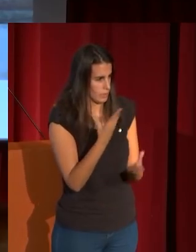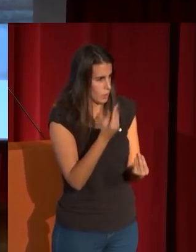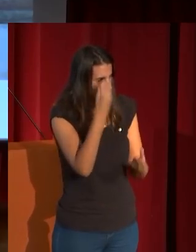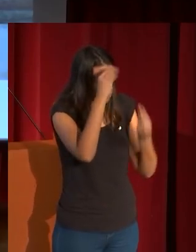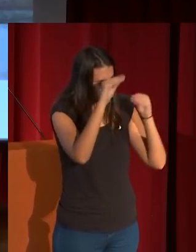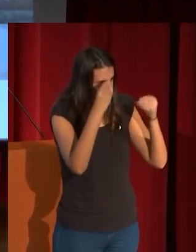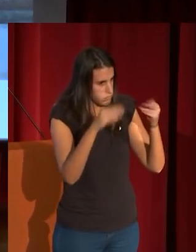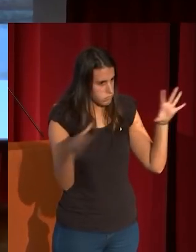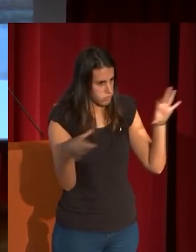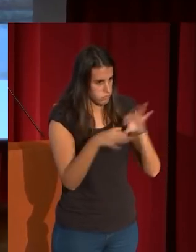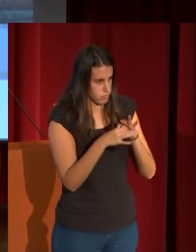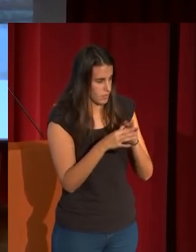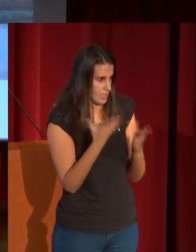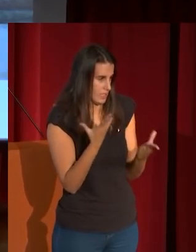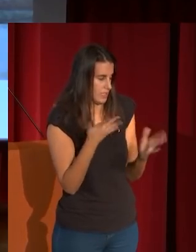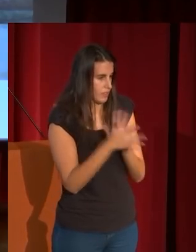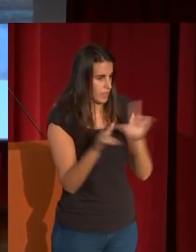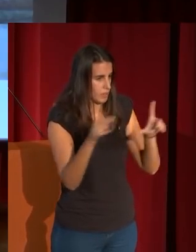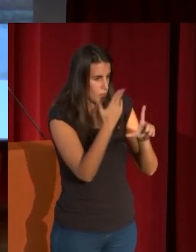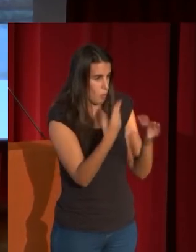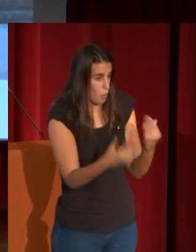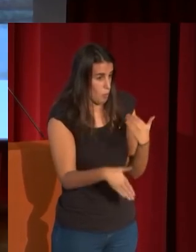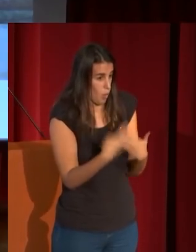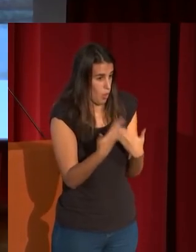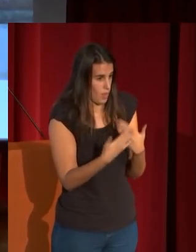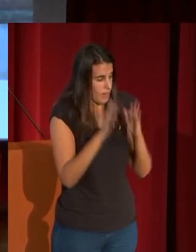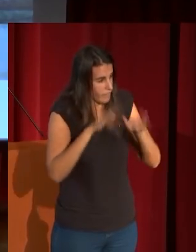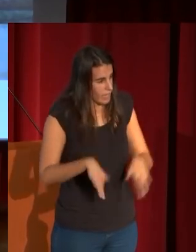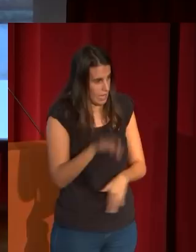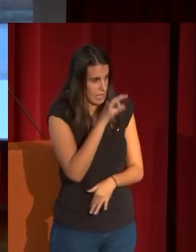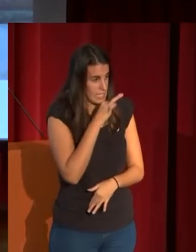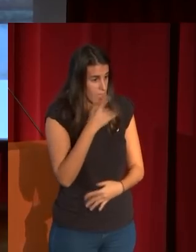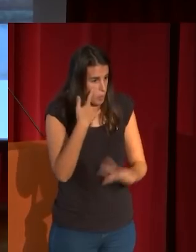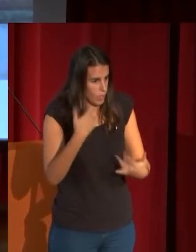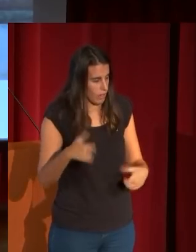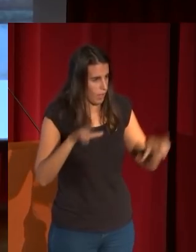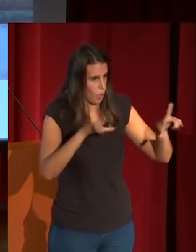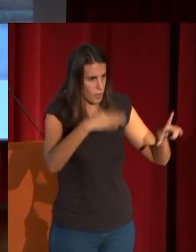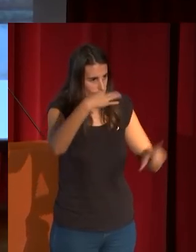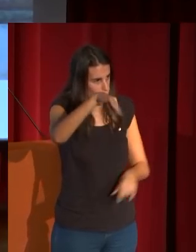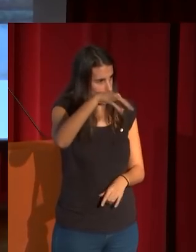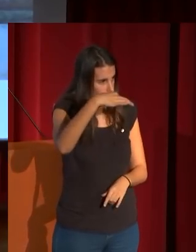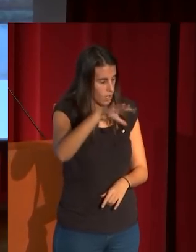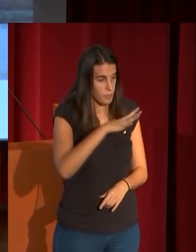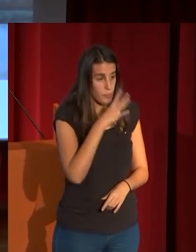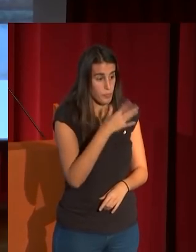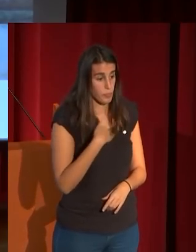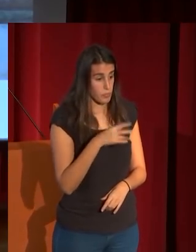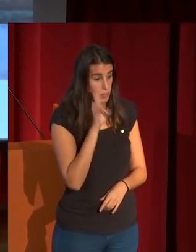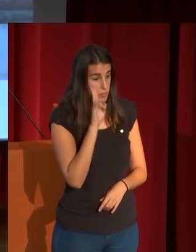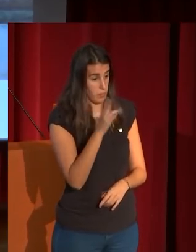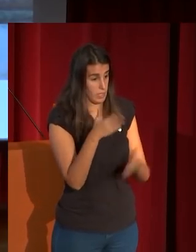los Navi al fin del siglo aunque realmente es una obra única en el sentido de que uno al ver las